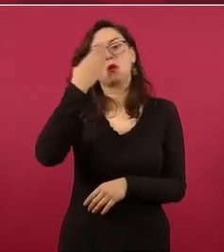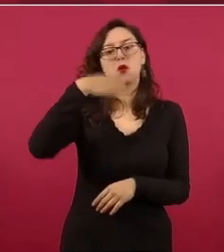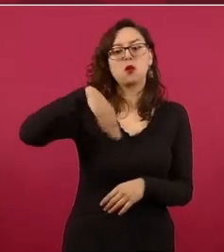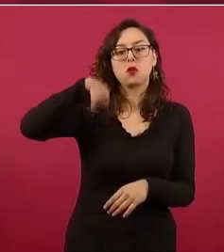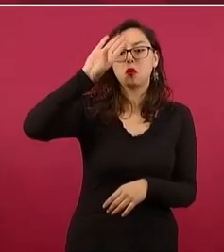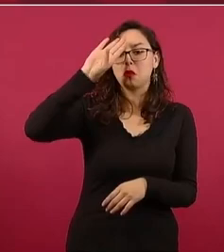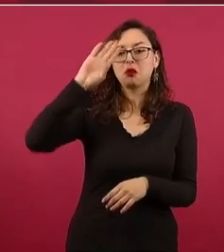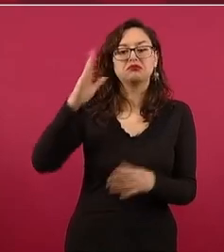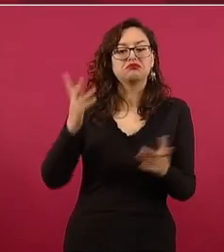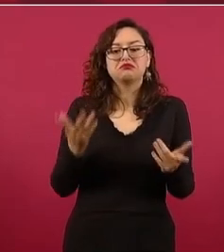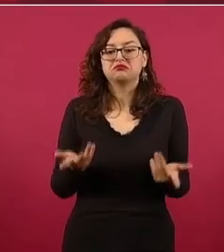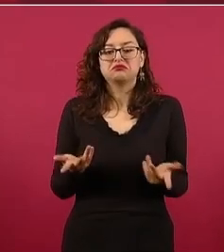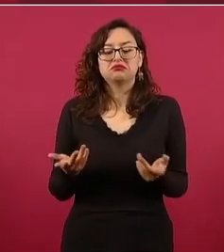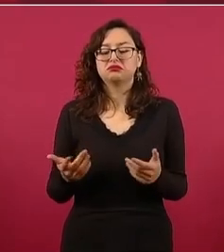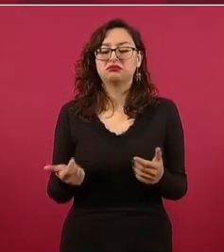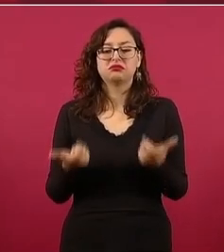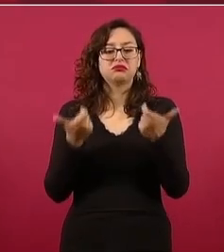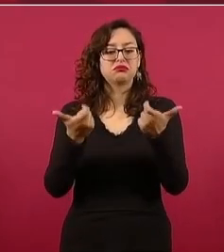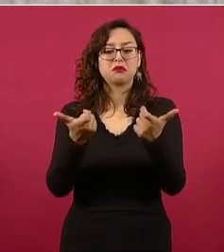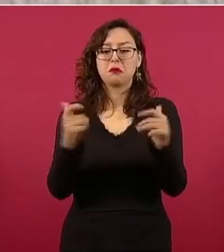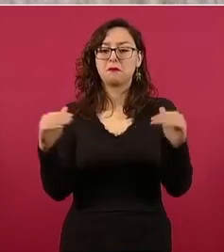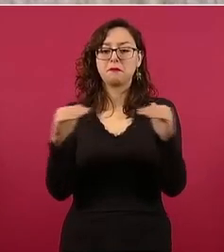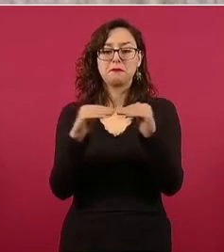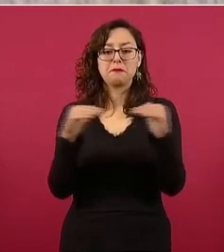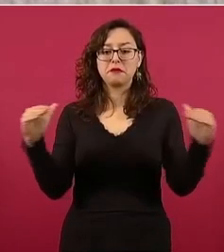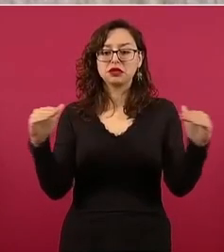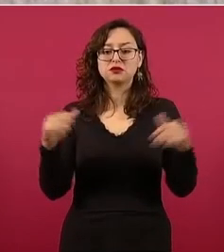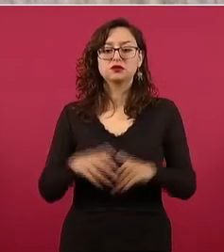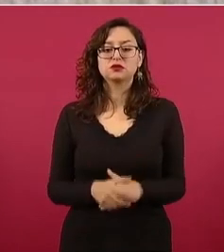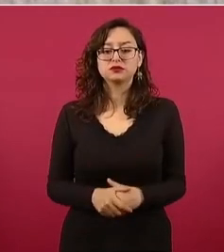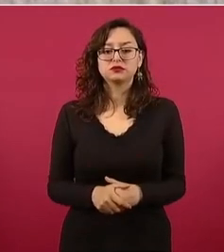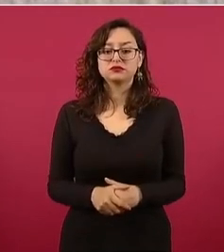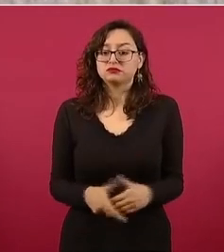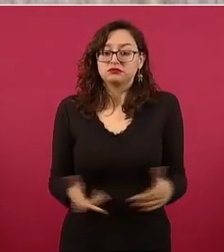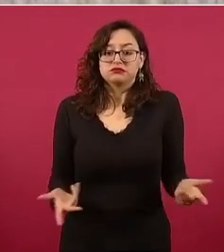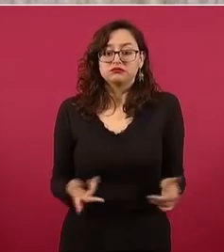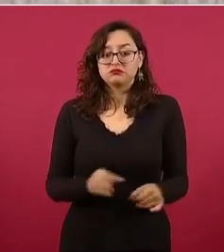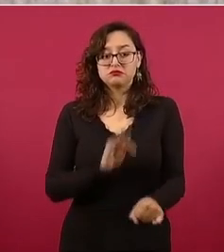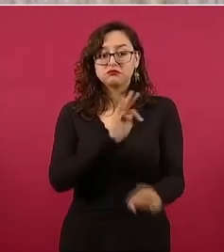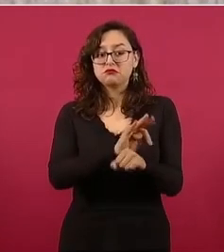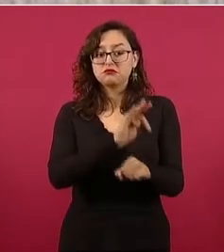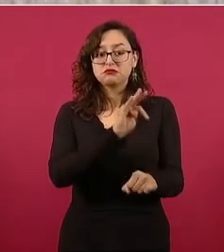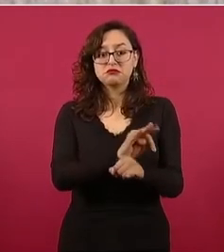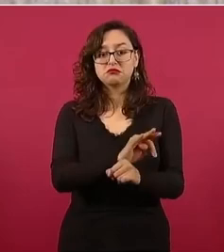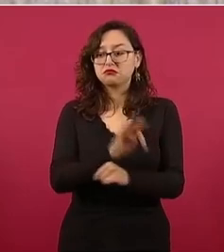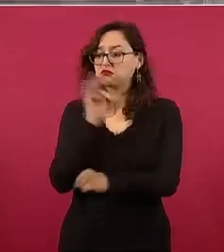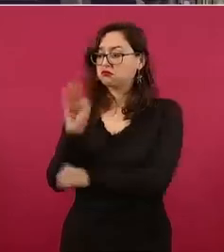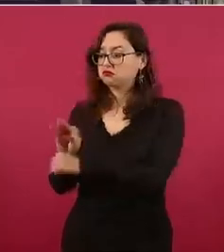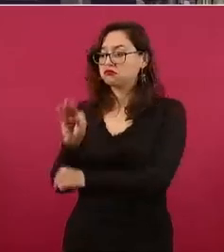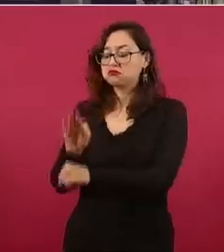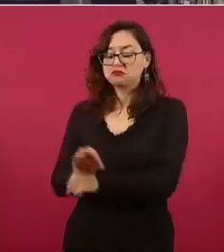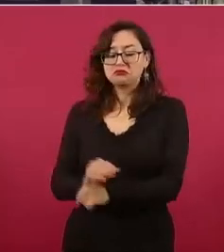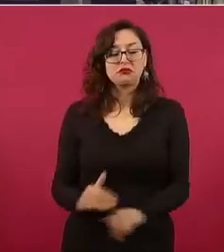van a tener la protección que tienen los